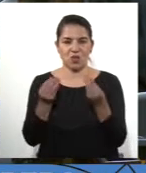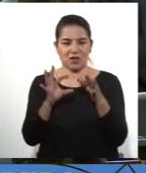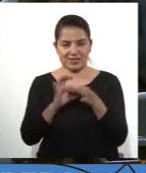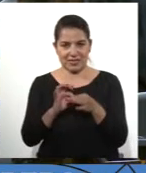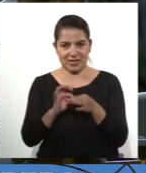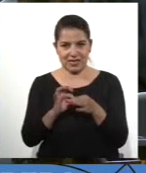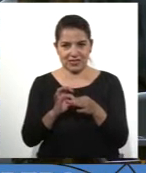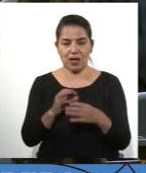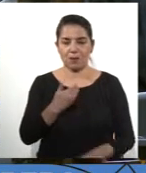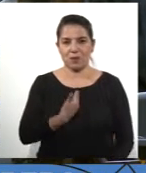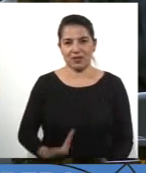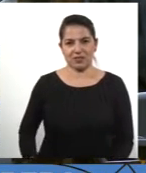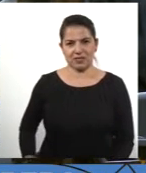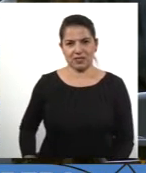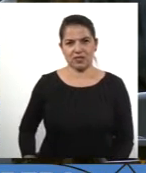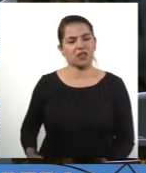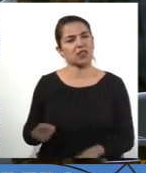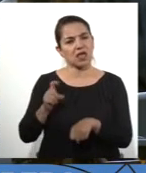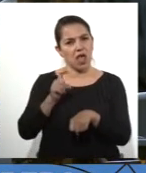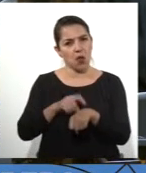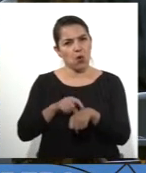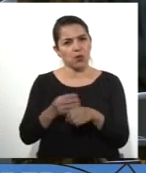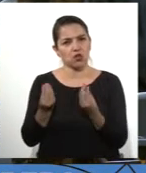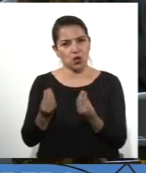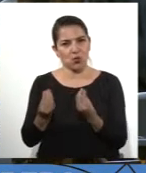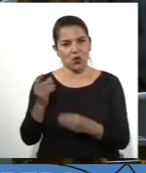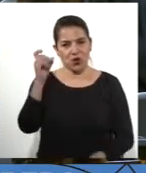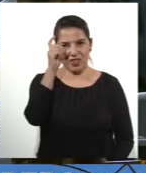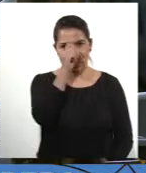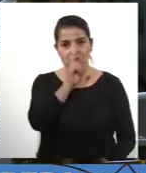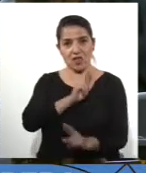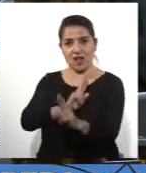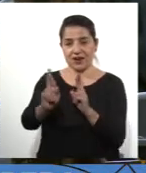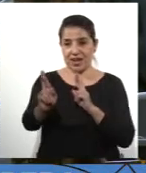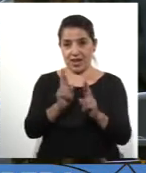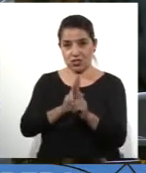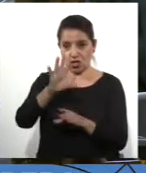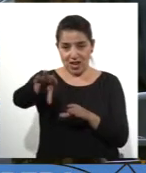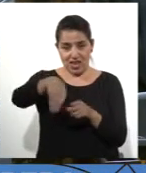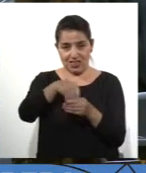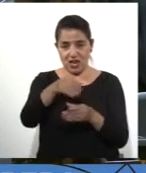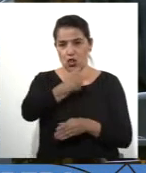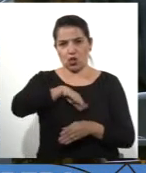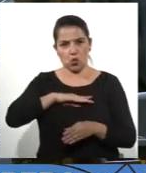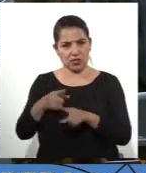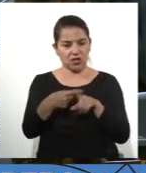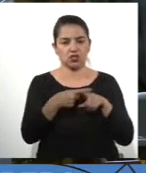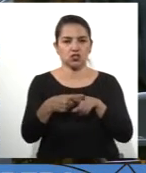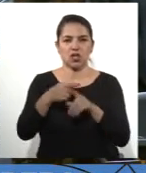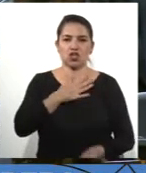Gracias, señor presidente. En momentos que son difíciles para las relaciones al interior de nuestra sociedad,